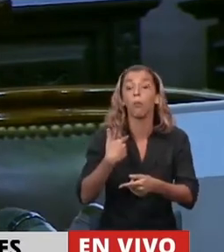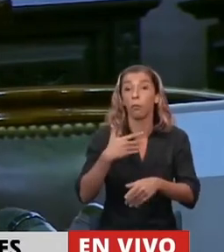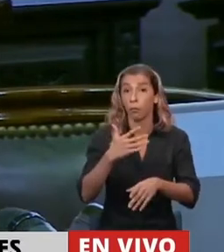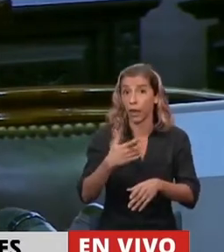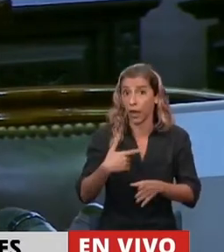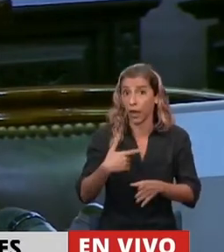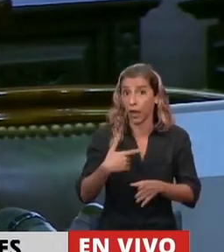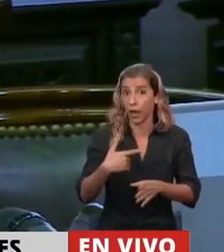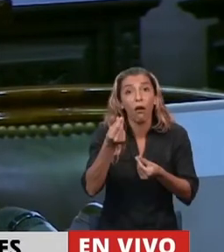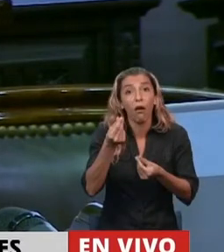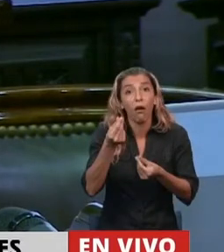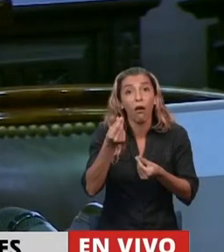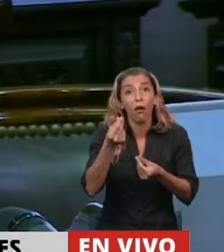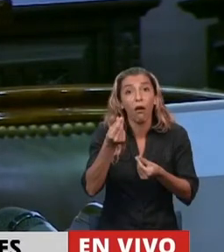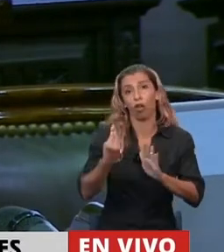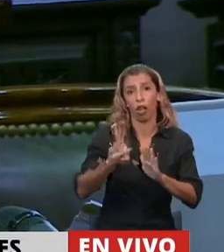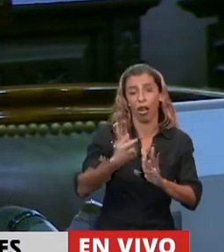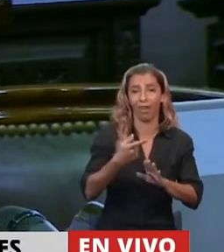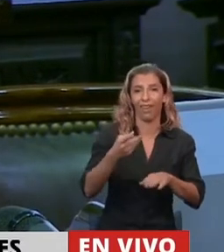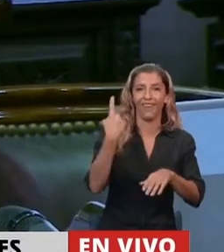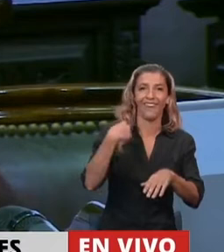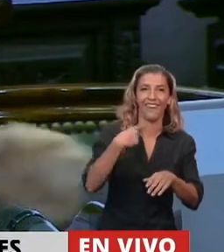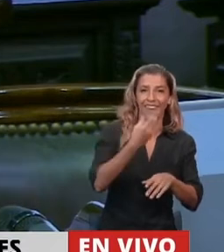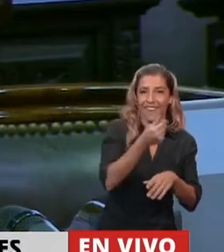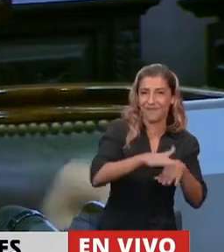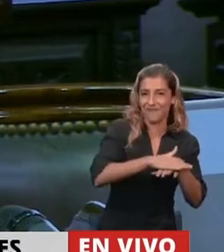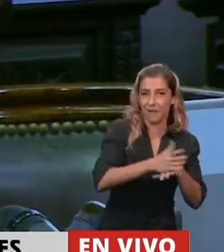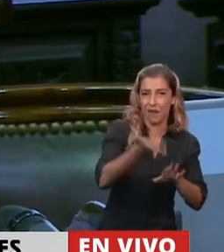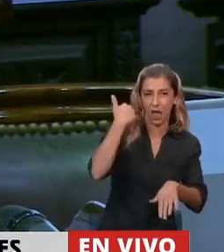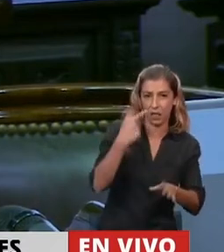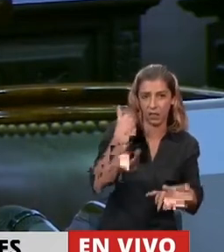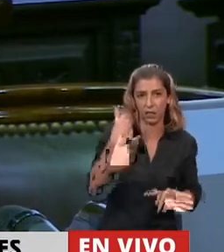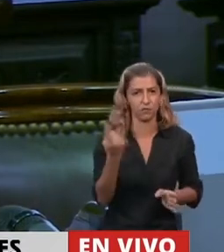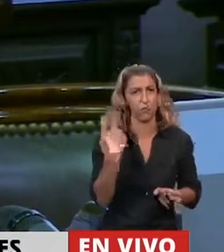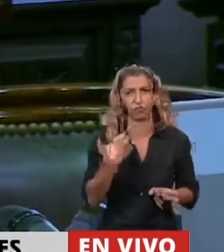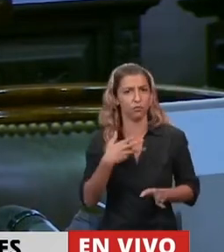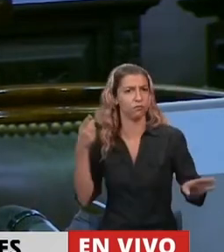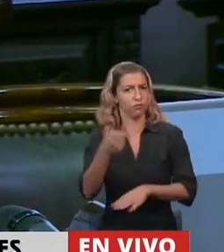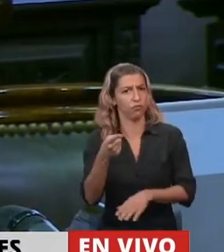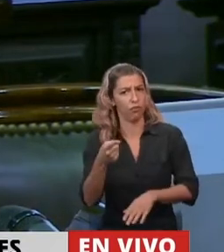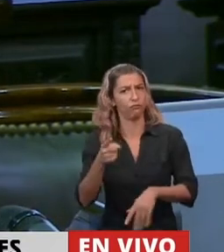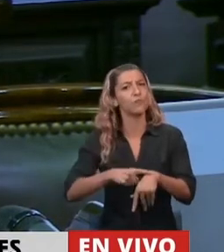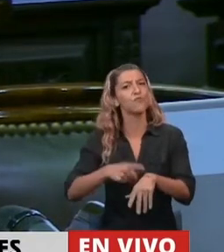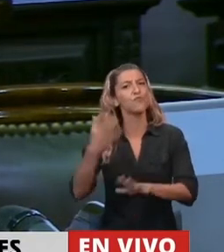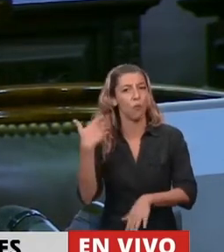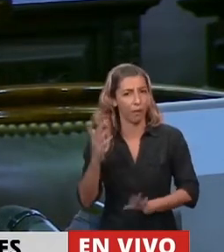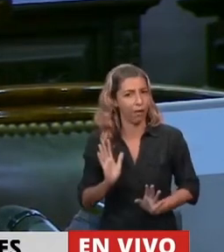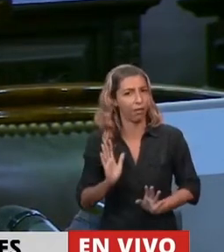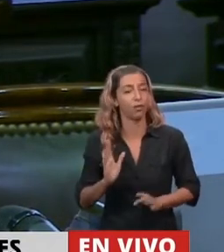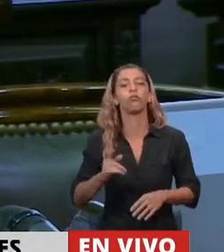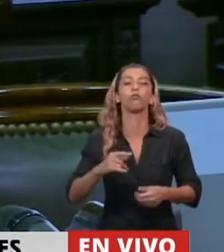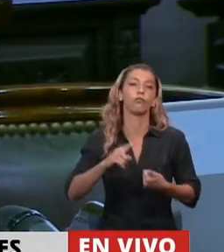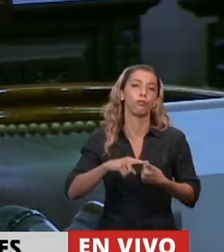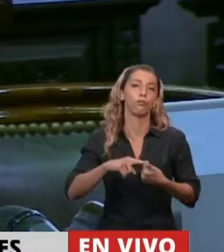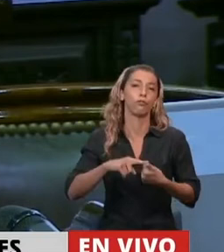movilidad anterior. Recuerde ustedes que nosotros nos opusimos brutalmente a esa reforma previsional que impulsó Mauricio Macri,